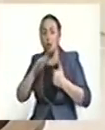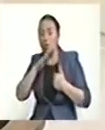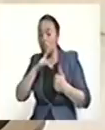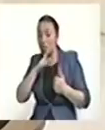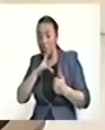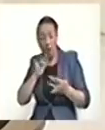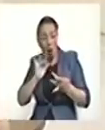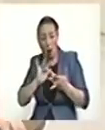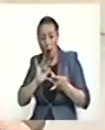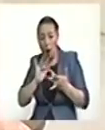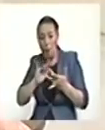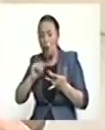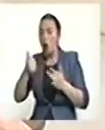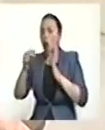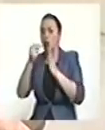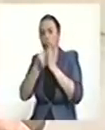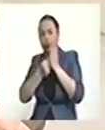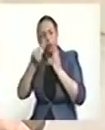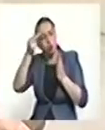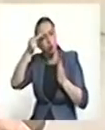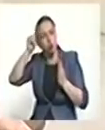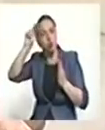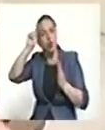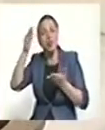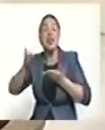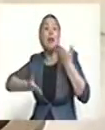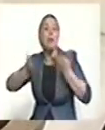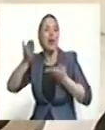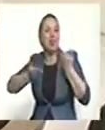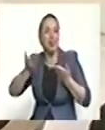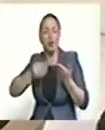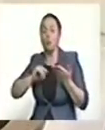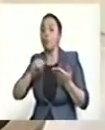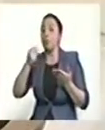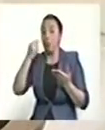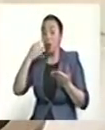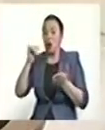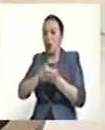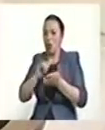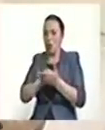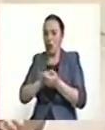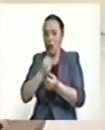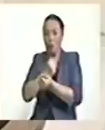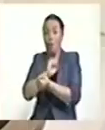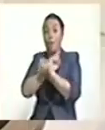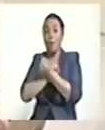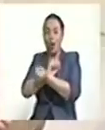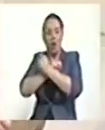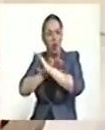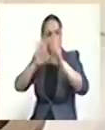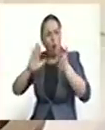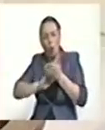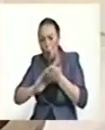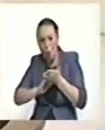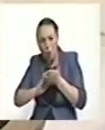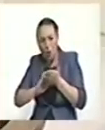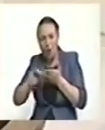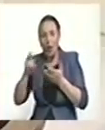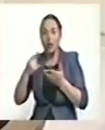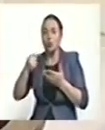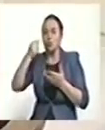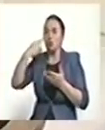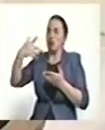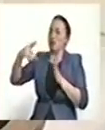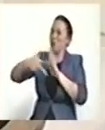función de otros criterios de interpretación. Como si la pena efectiva no fuera un mecanismo de reparación a la luz del